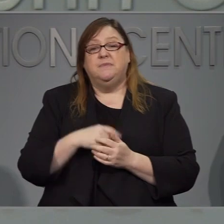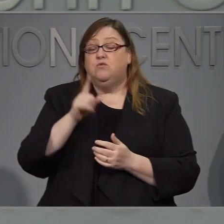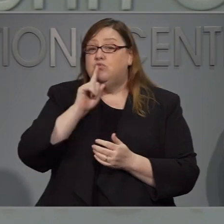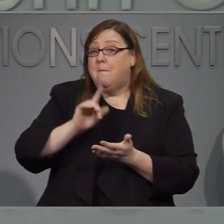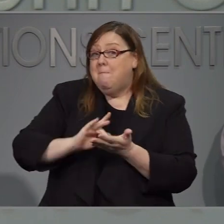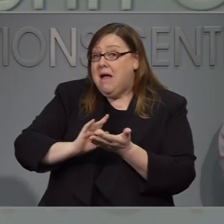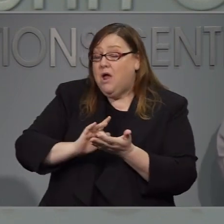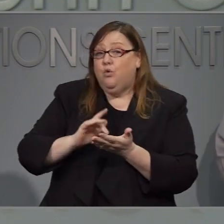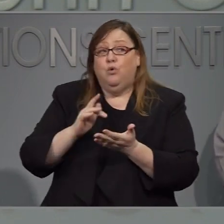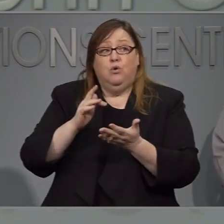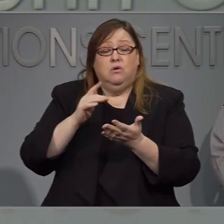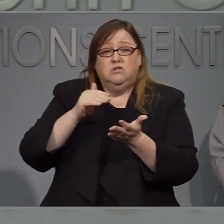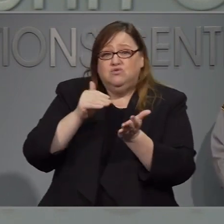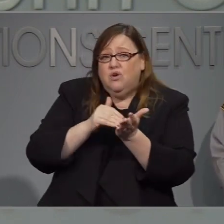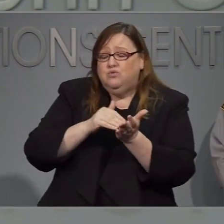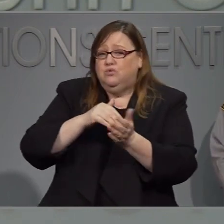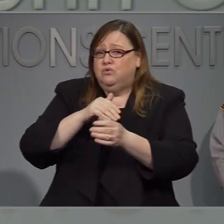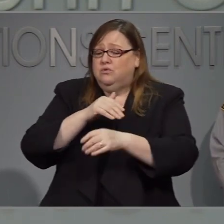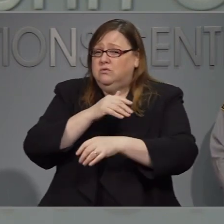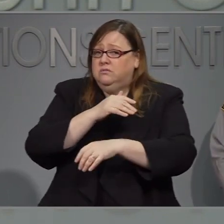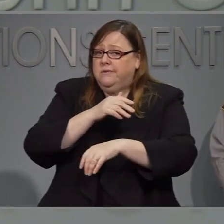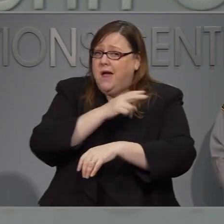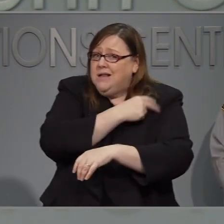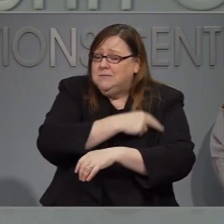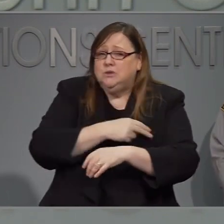médico es es una situación más difícil porque.